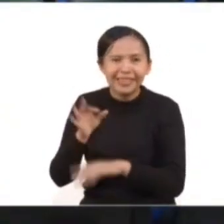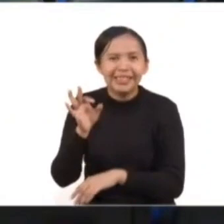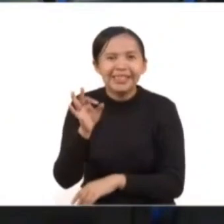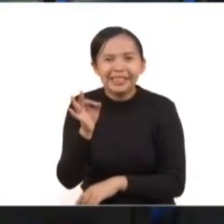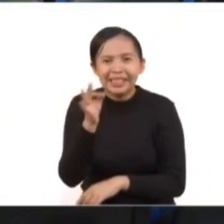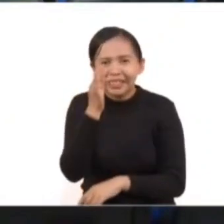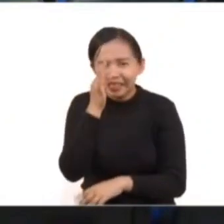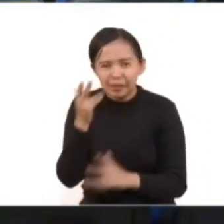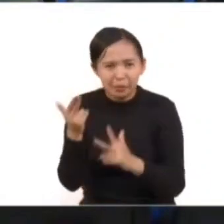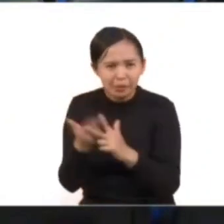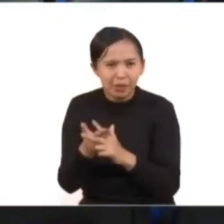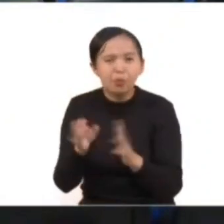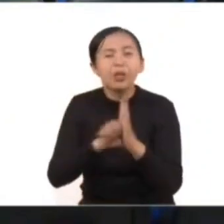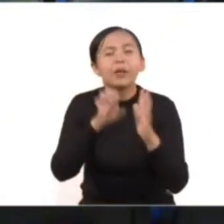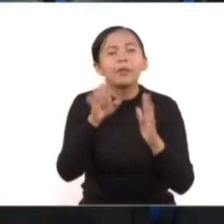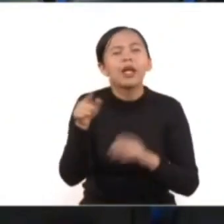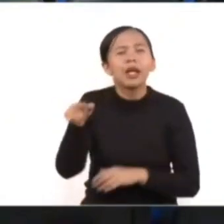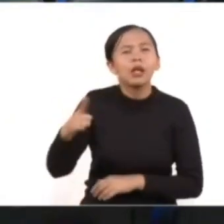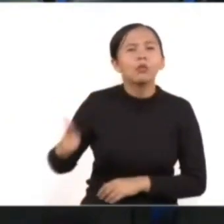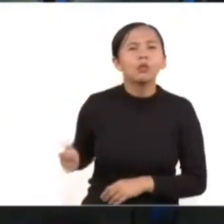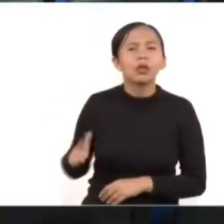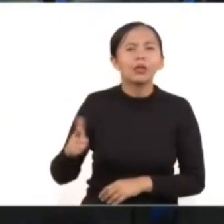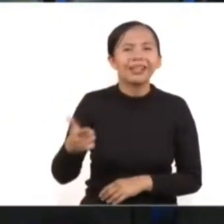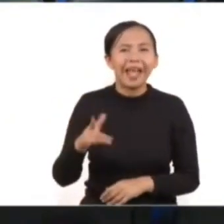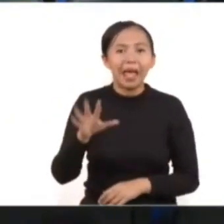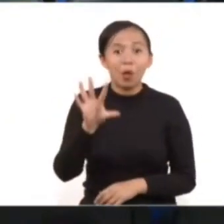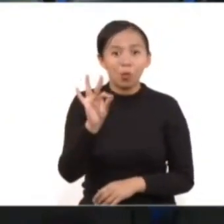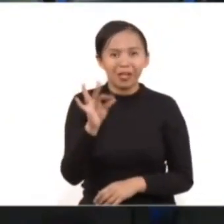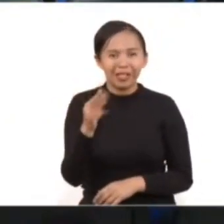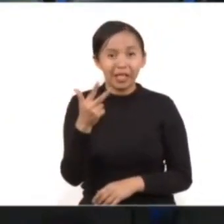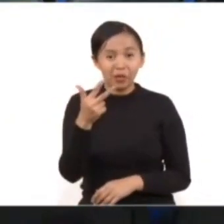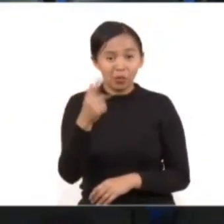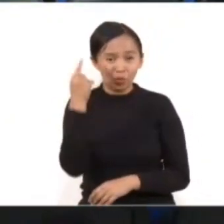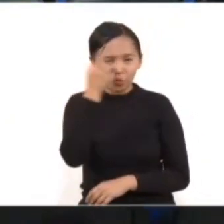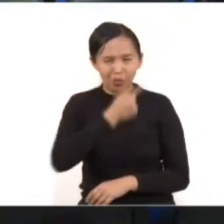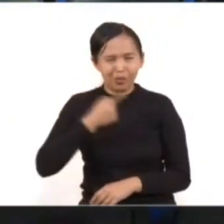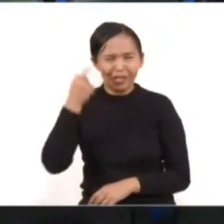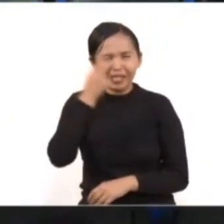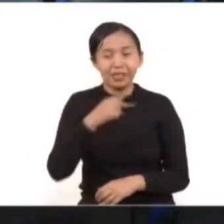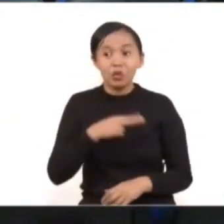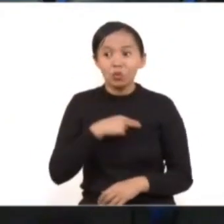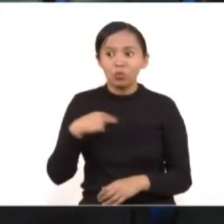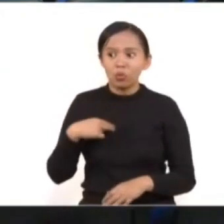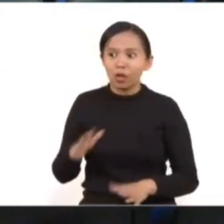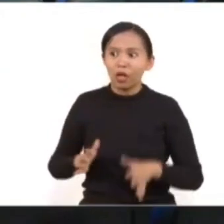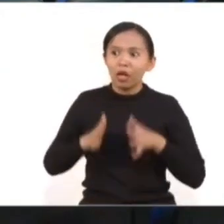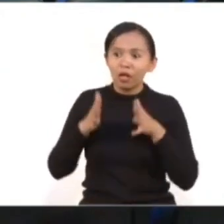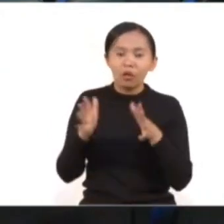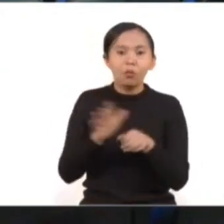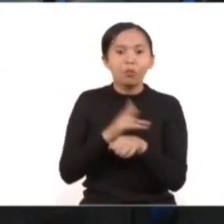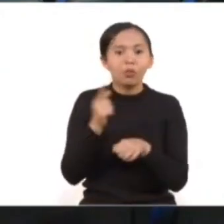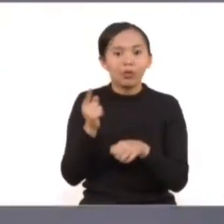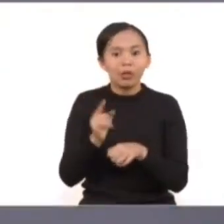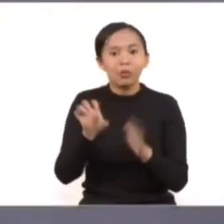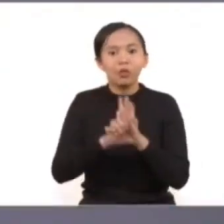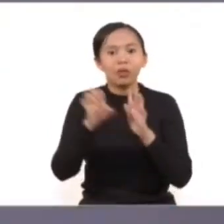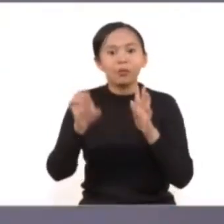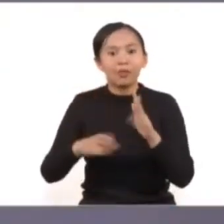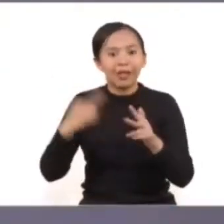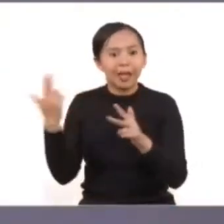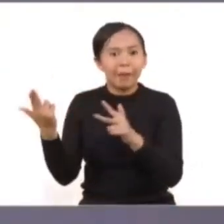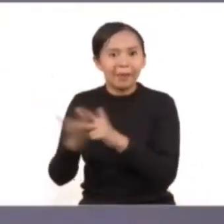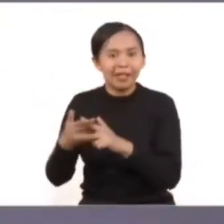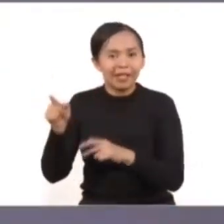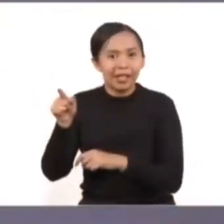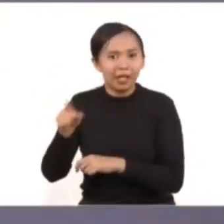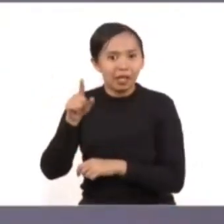encontrarse con lo que ocurre por ejemplo en Guanajuato, que en estas 48 horas nos ha sorprendido con el hecho de que el asesinato de